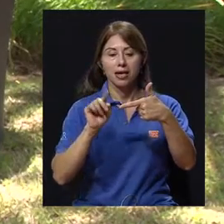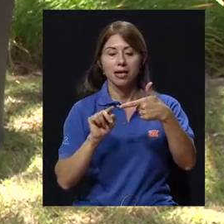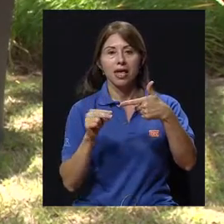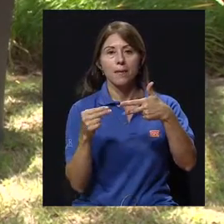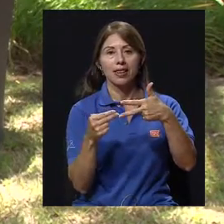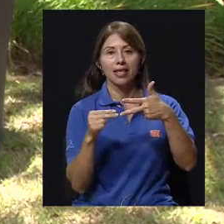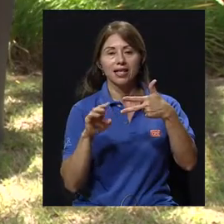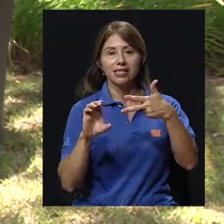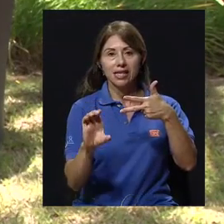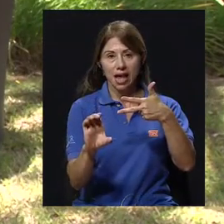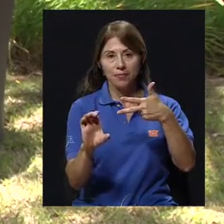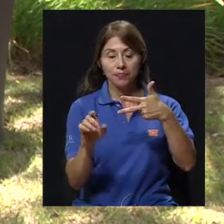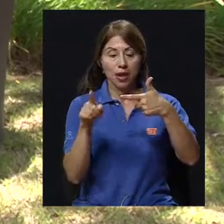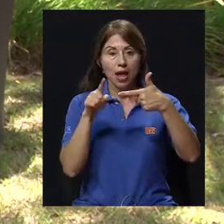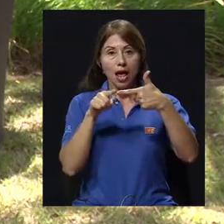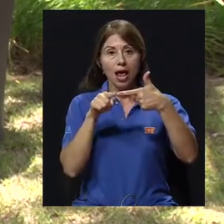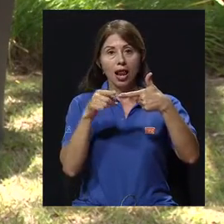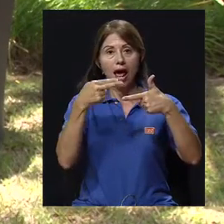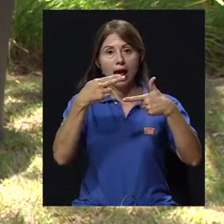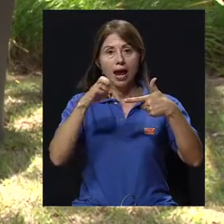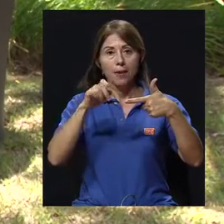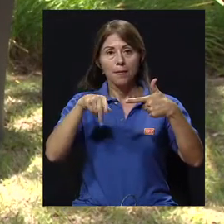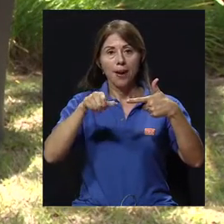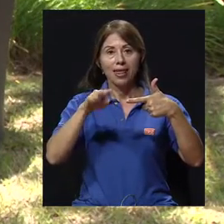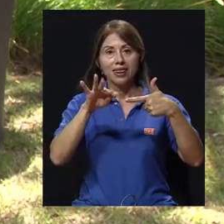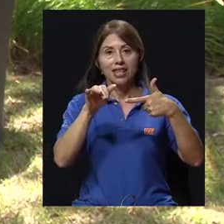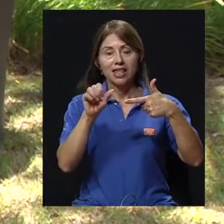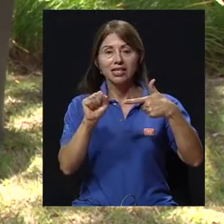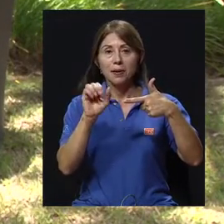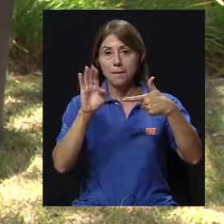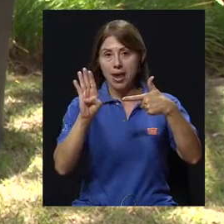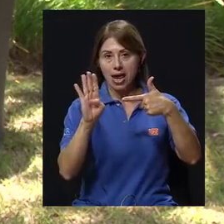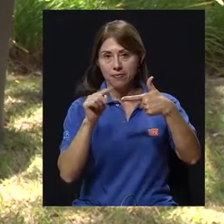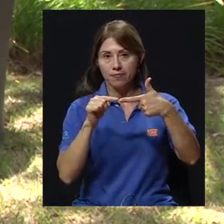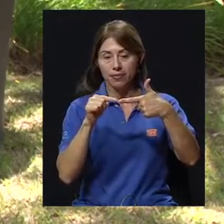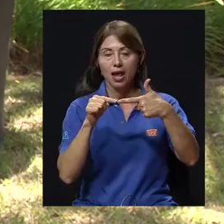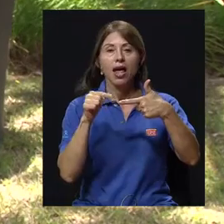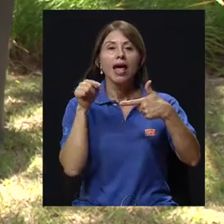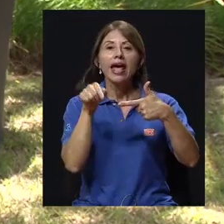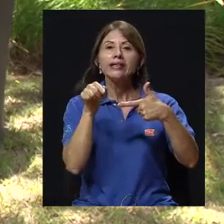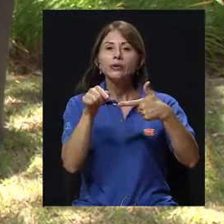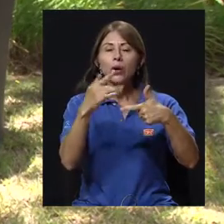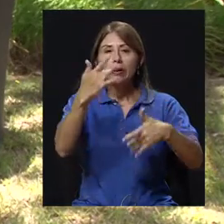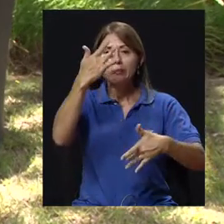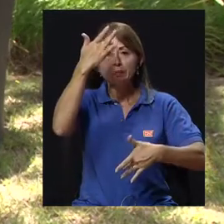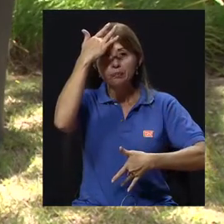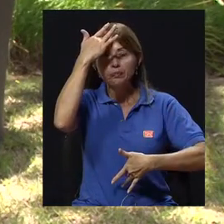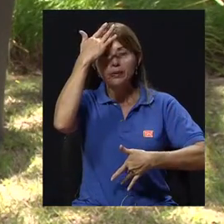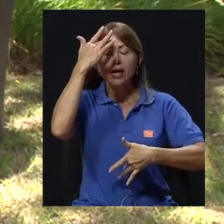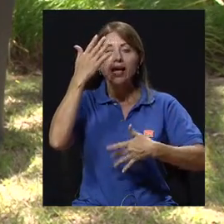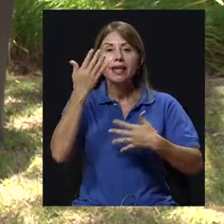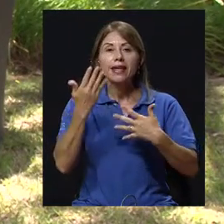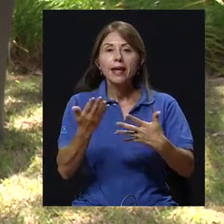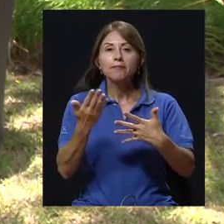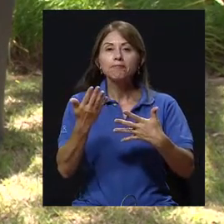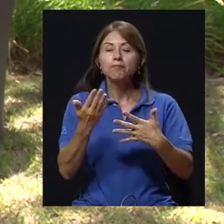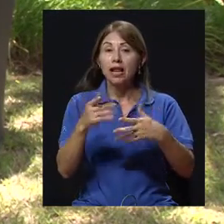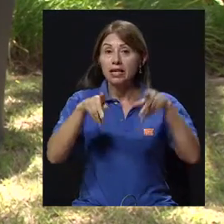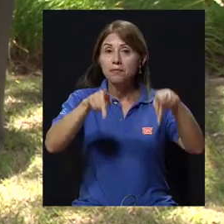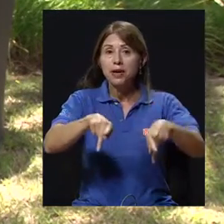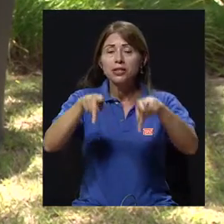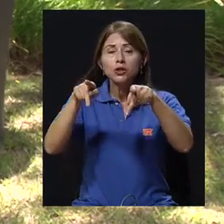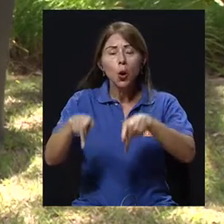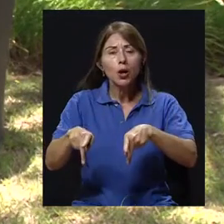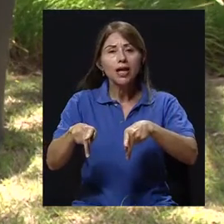hepatitis B es una hepatitis en la cual la incidencia o la forma como las